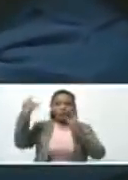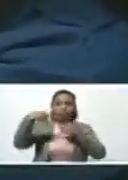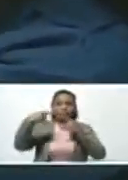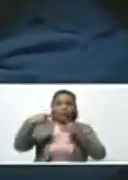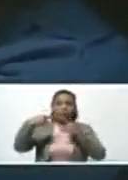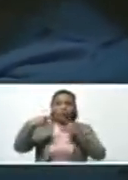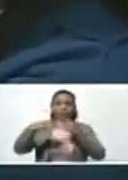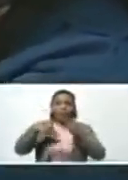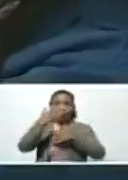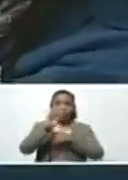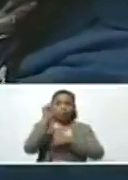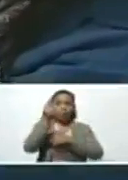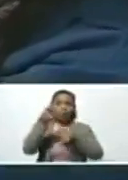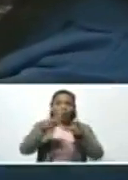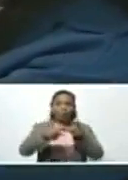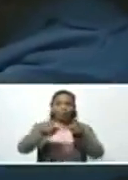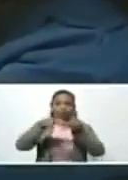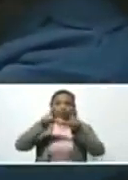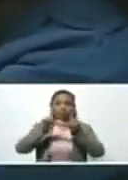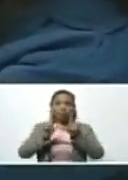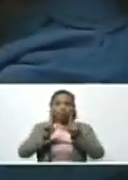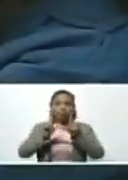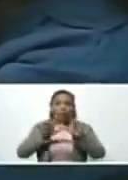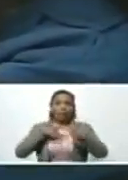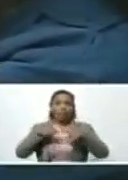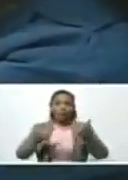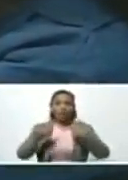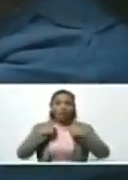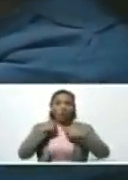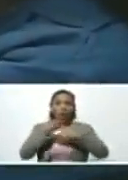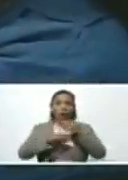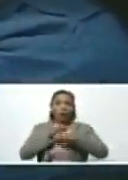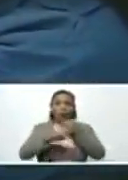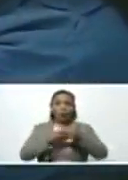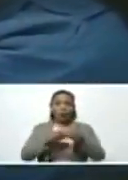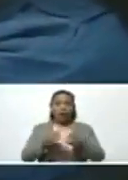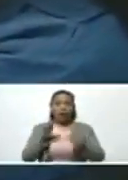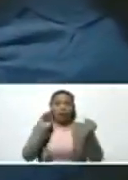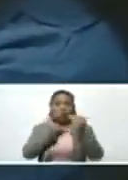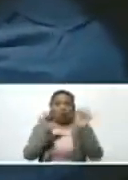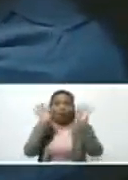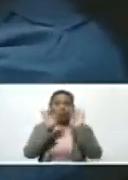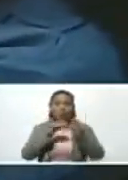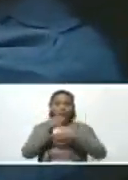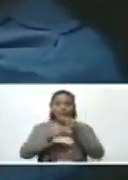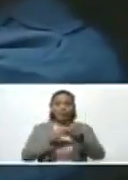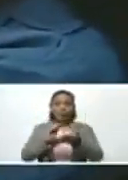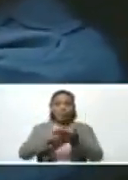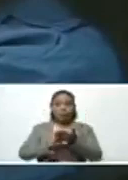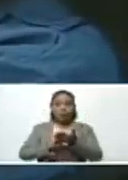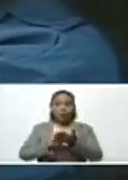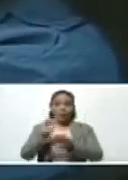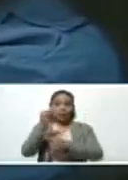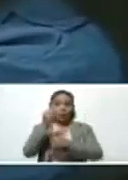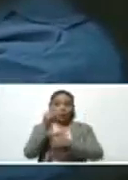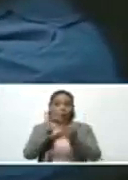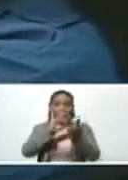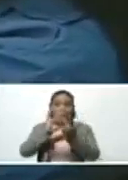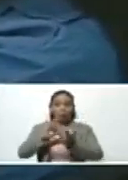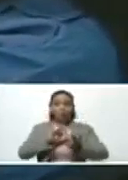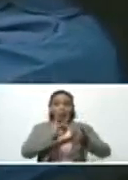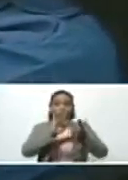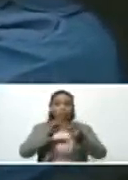se coloca la segunda antena, que es la actividad que estoy haciendo yo. Y de igual forma se coloca a la segunda conexión